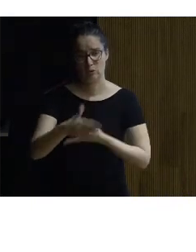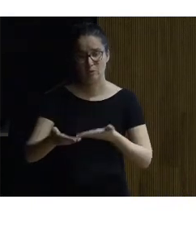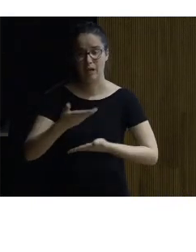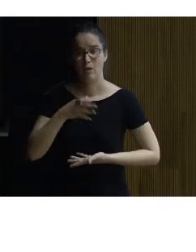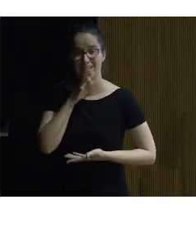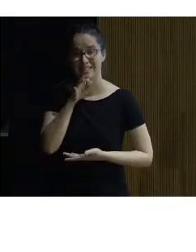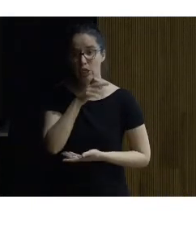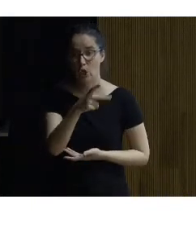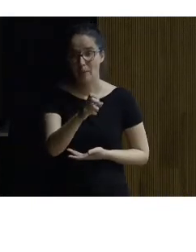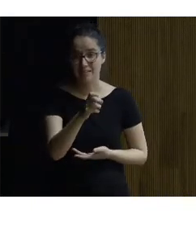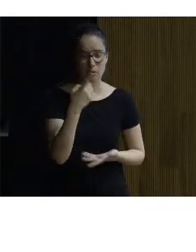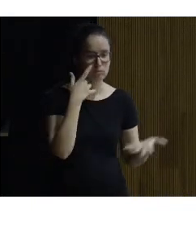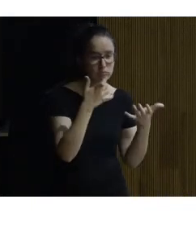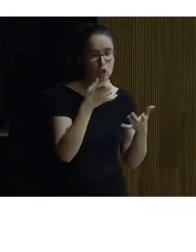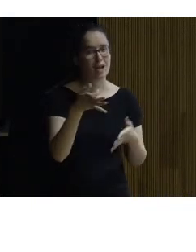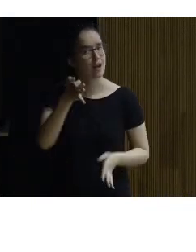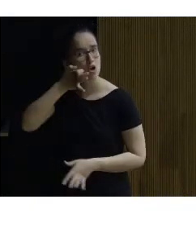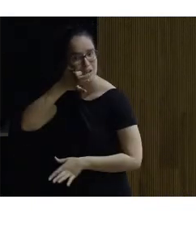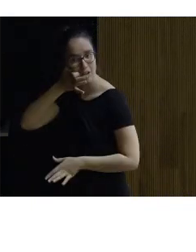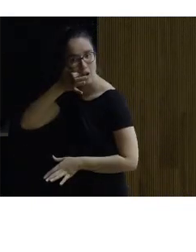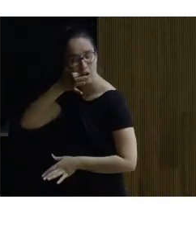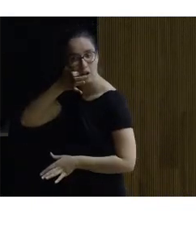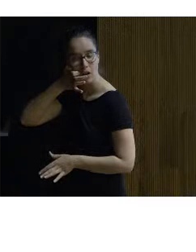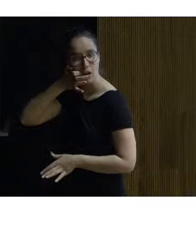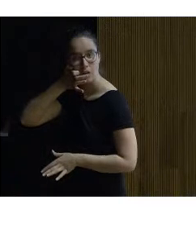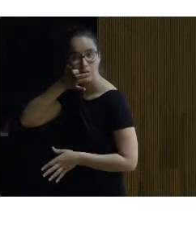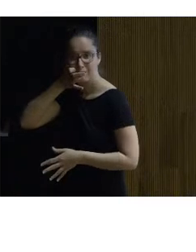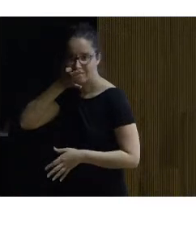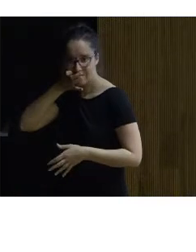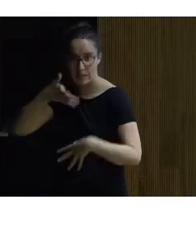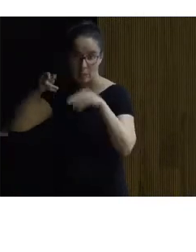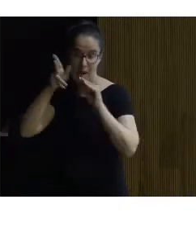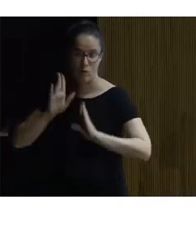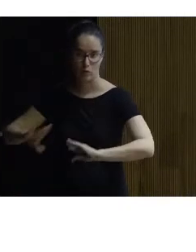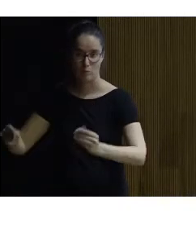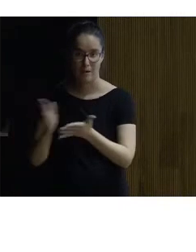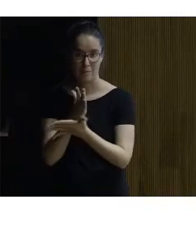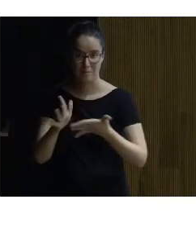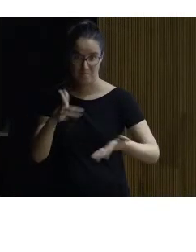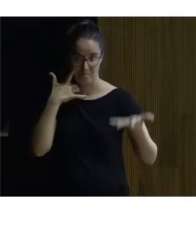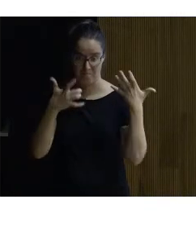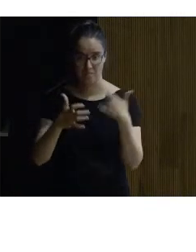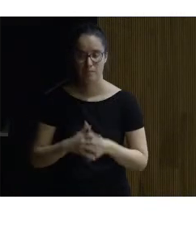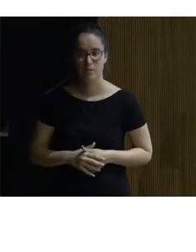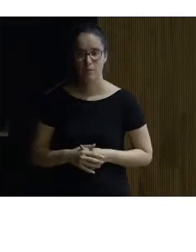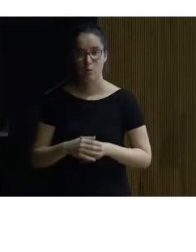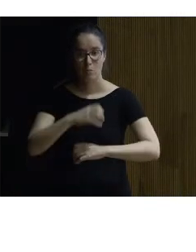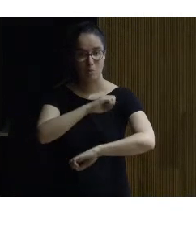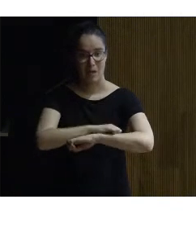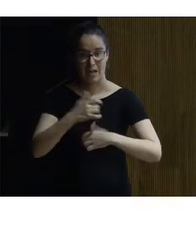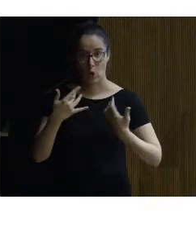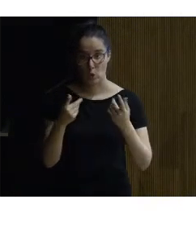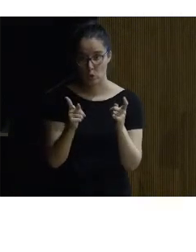el siglo XX y lo que era original del edificio y este pequeño balcón y eso